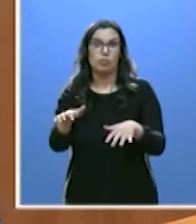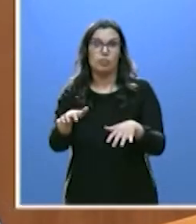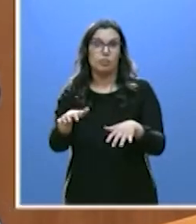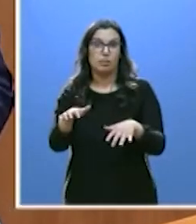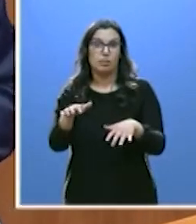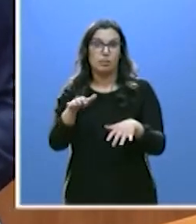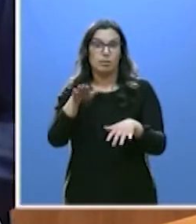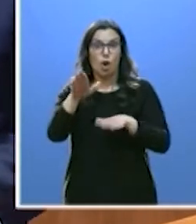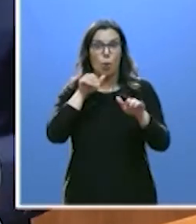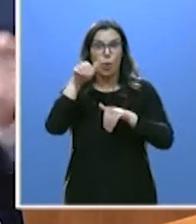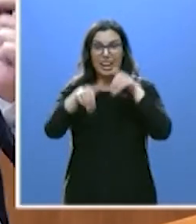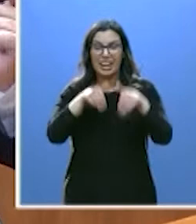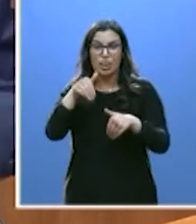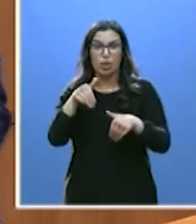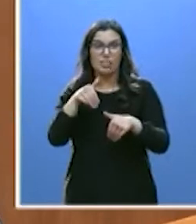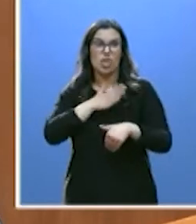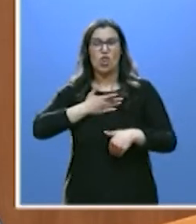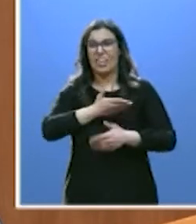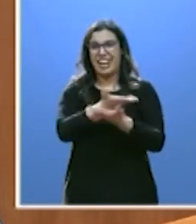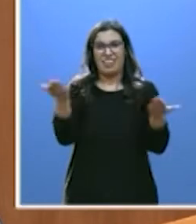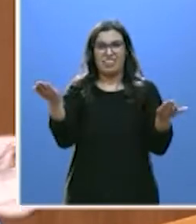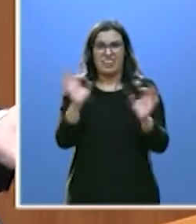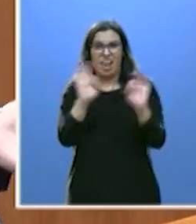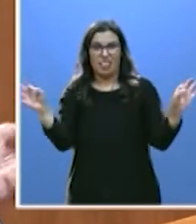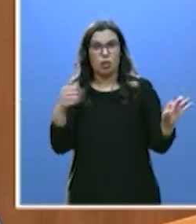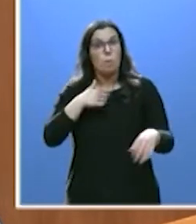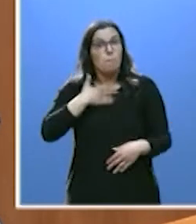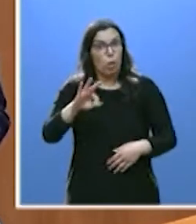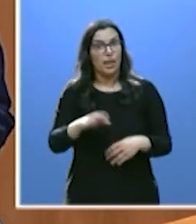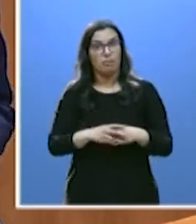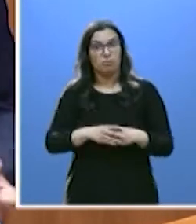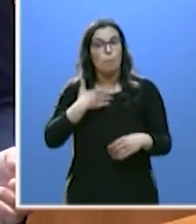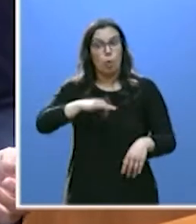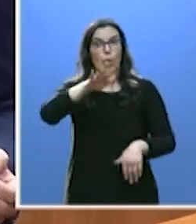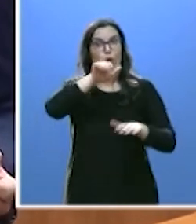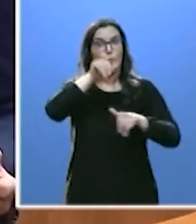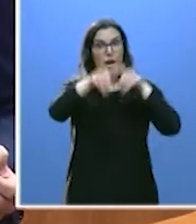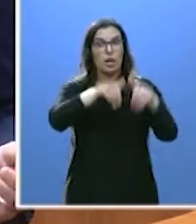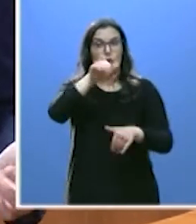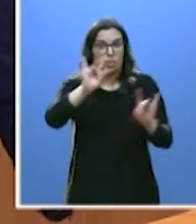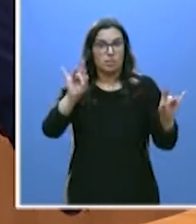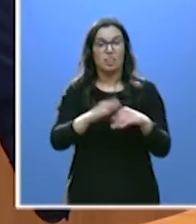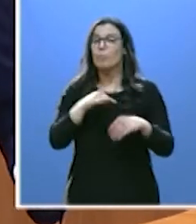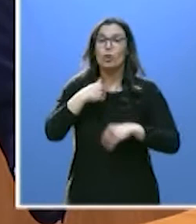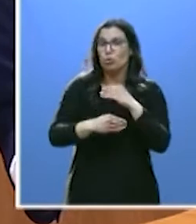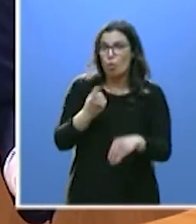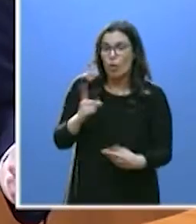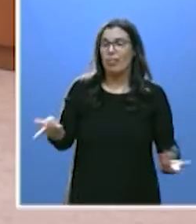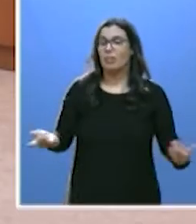convocatoria de elecciones. Podía haber convocado elecciones, sin duda, pero no lo hice,